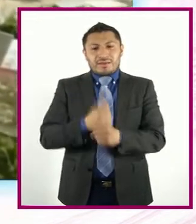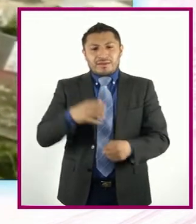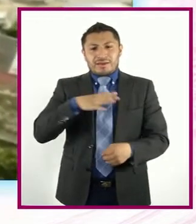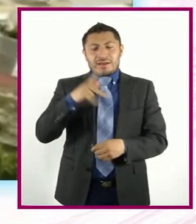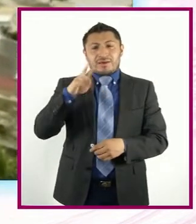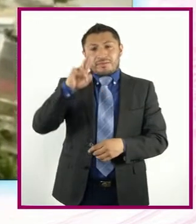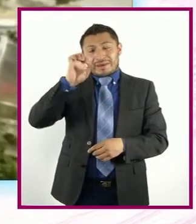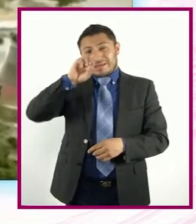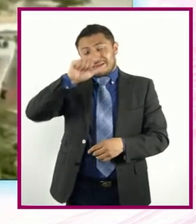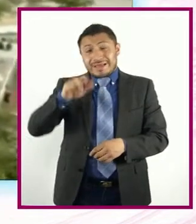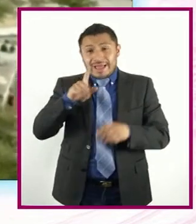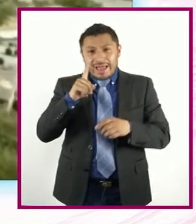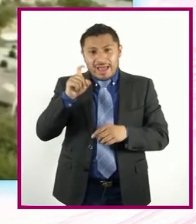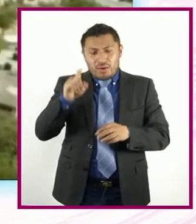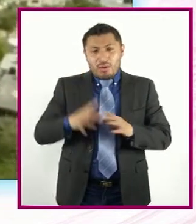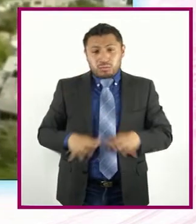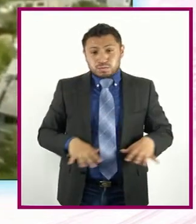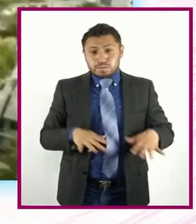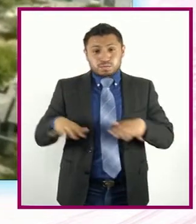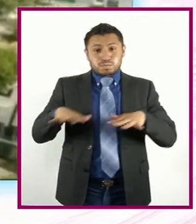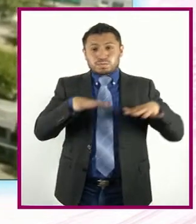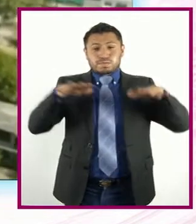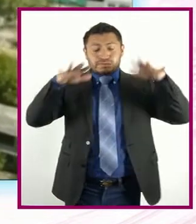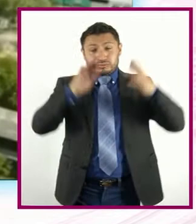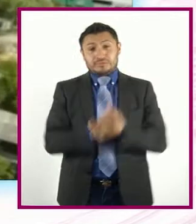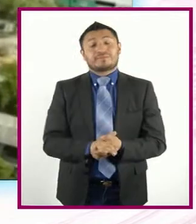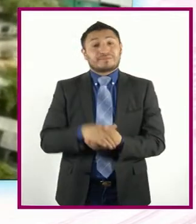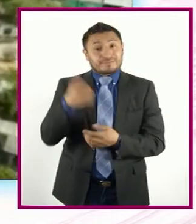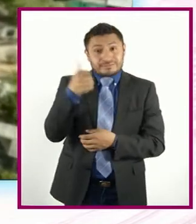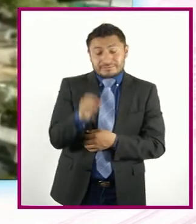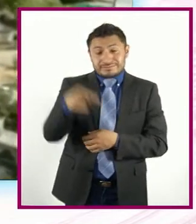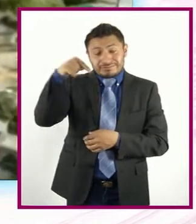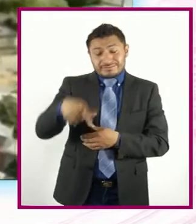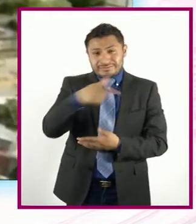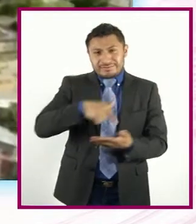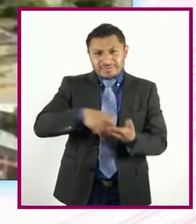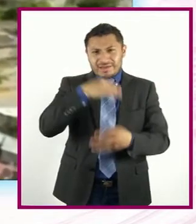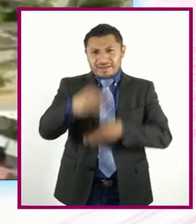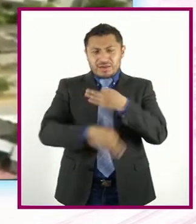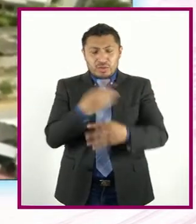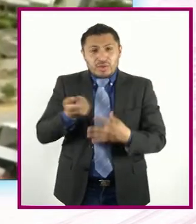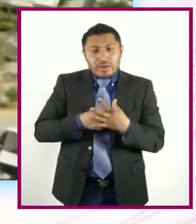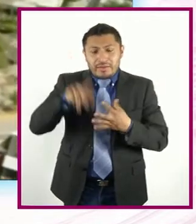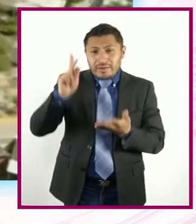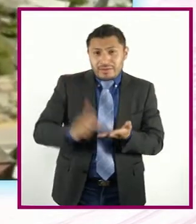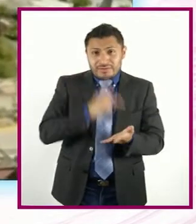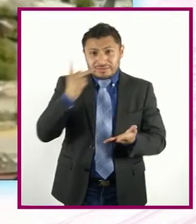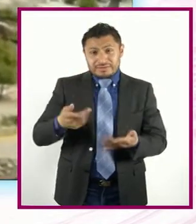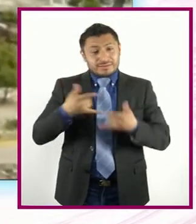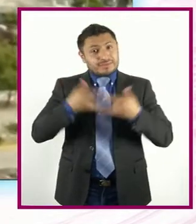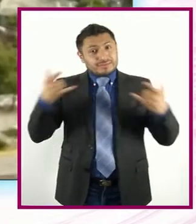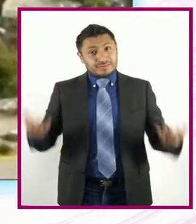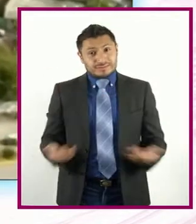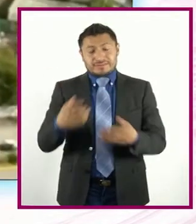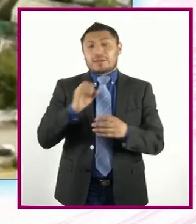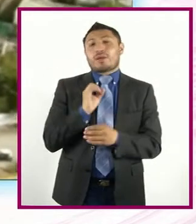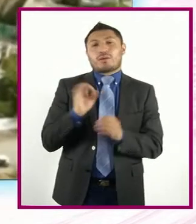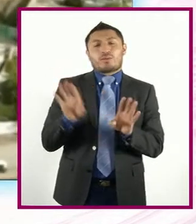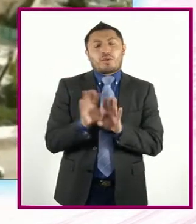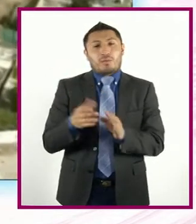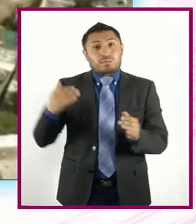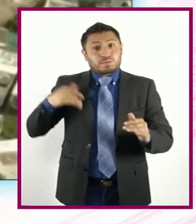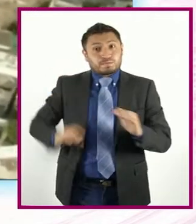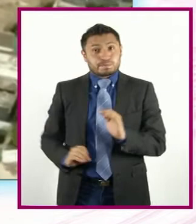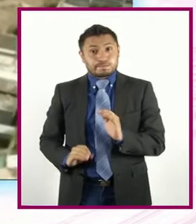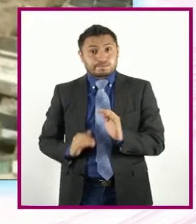Con la promesa De la modernidad Y así fue Como aquí Todos volvimos A empezar De nuevo De cero En